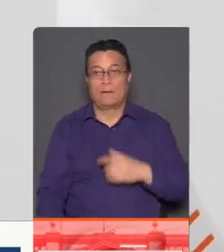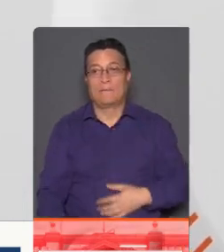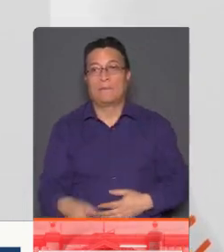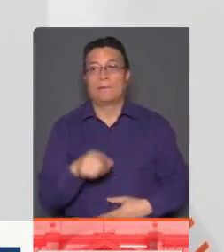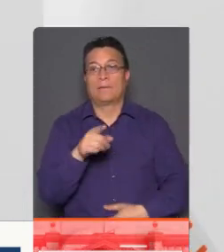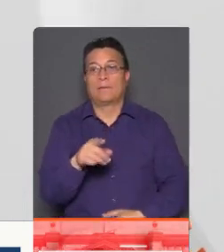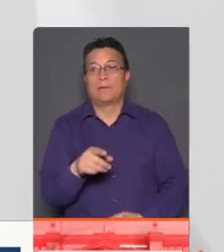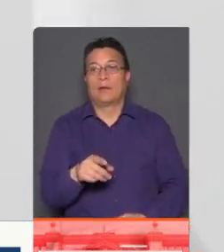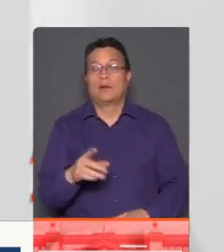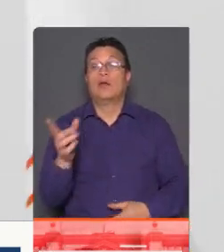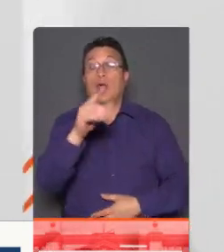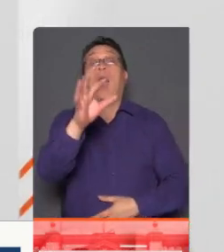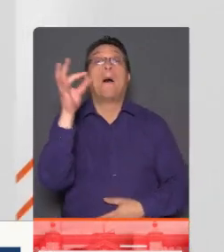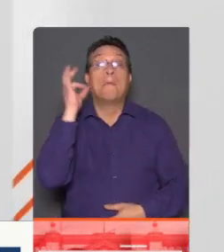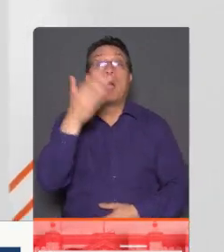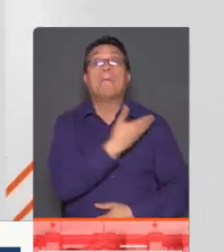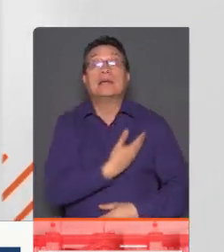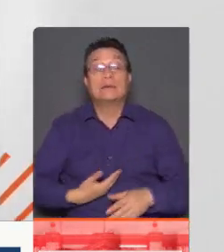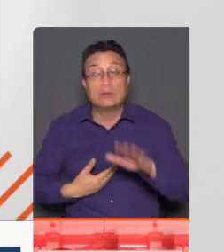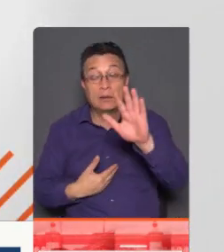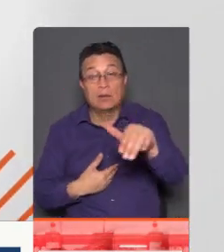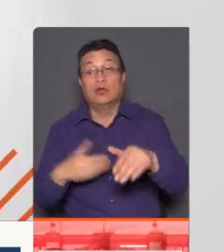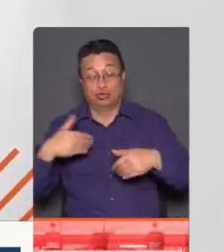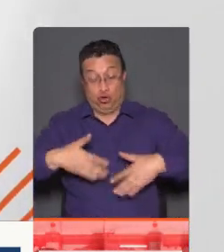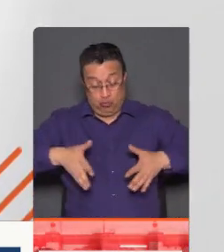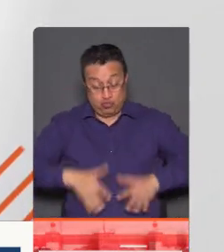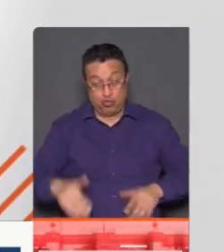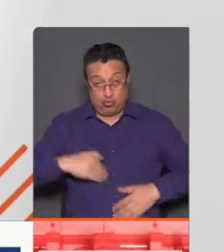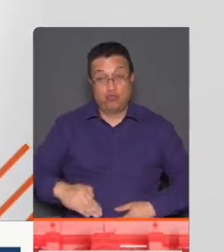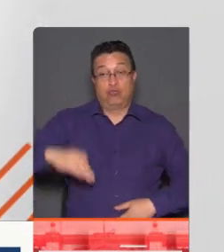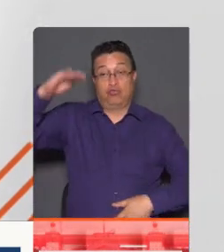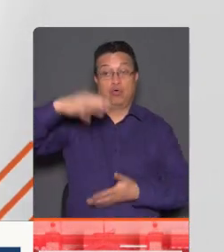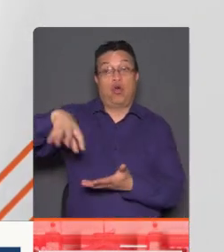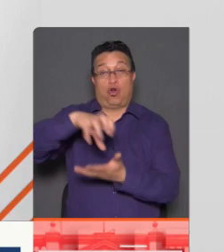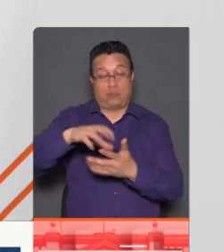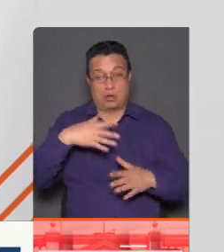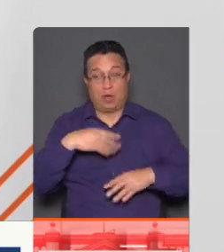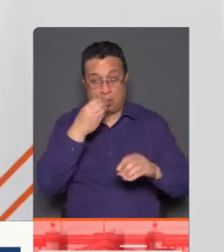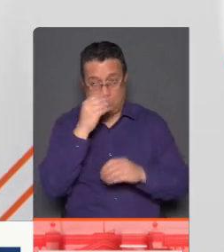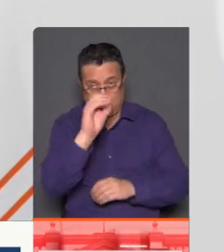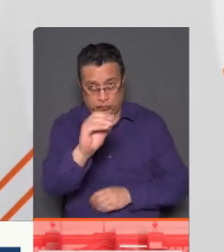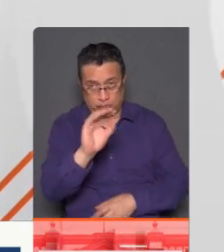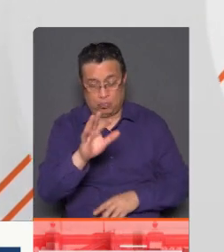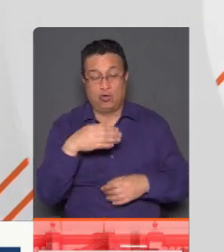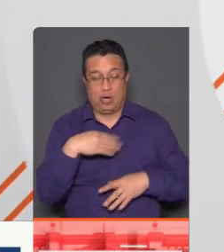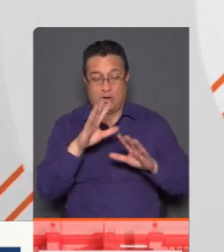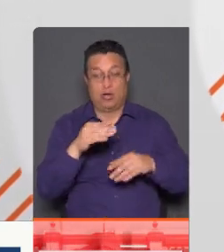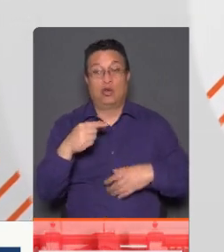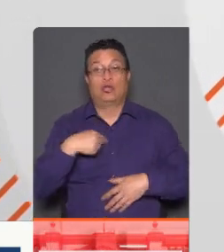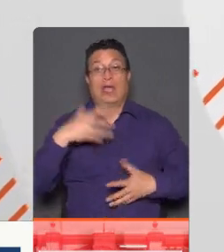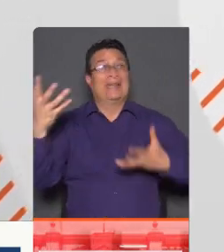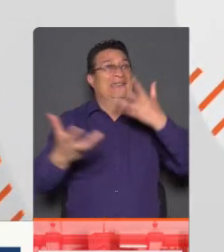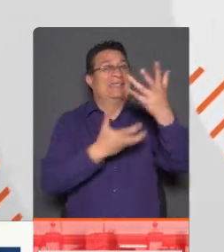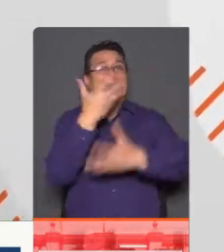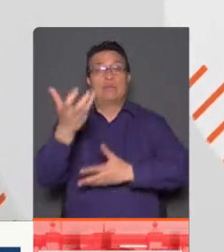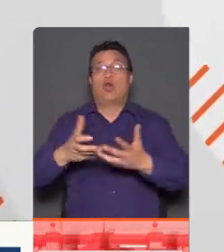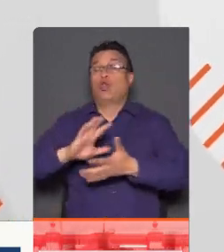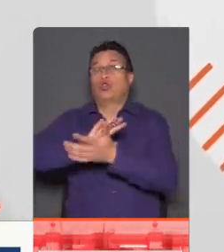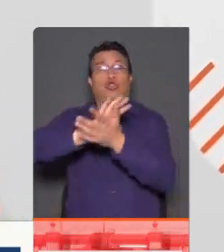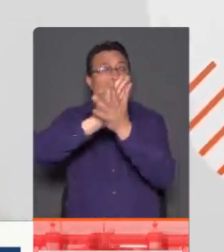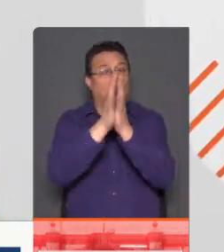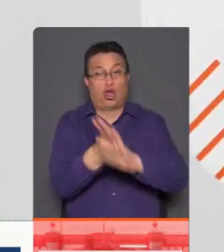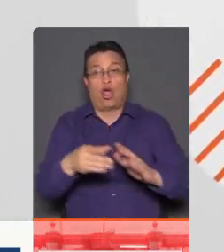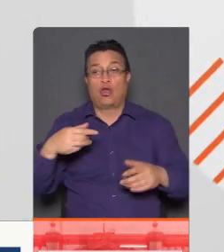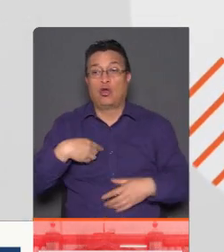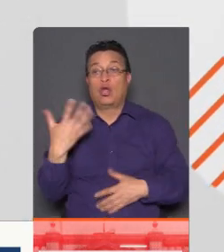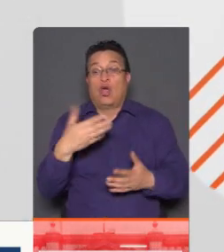Señora Presidenta, su voz a la Inamil. Nací y creí en esta comuna. Déjenme... Yo vine a detalle. Se quemó todos los recursos de nuestro hombre